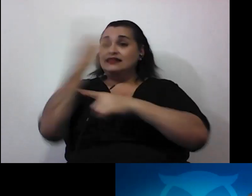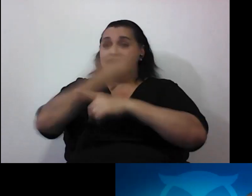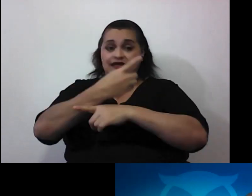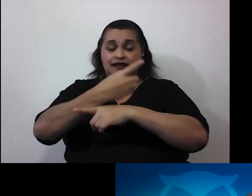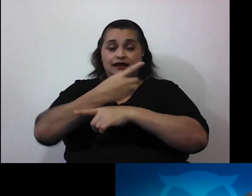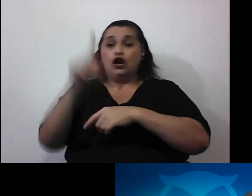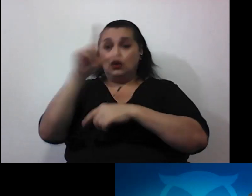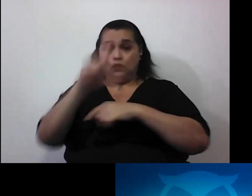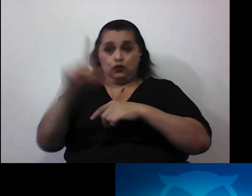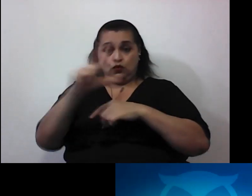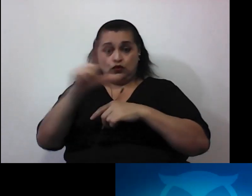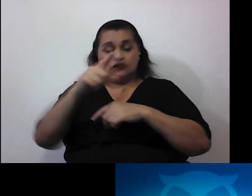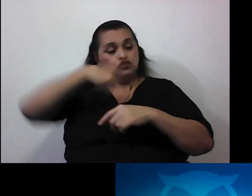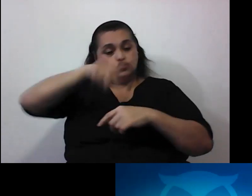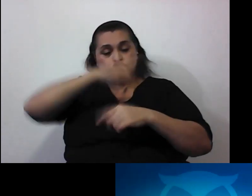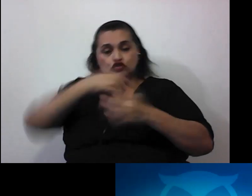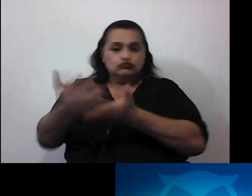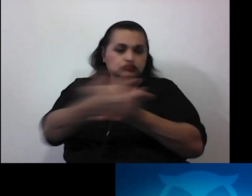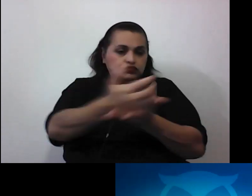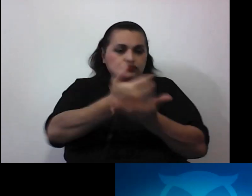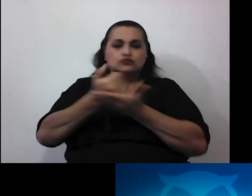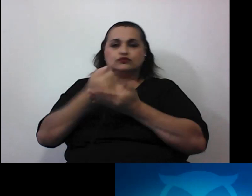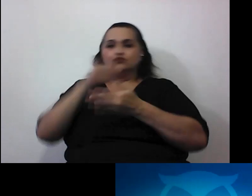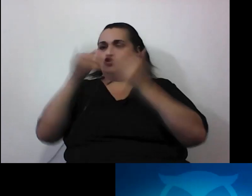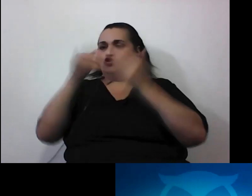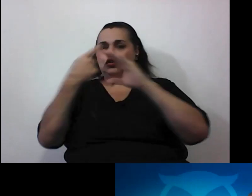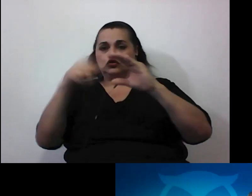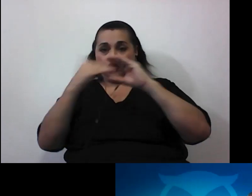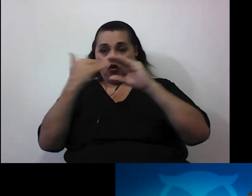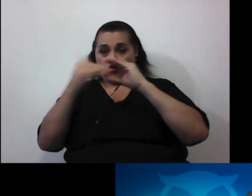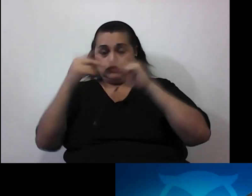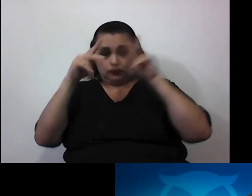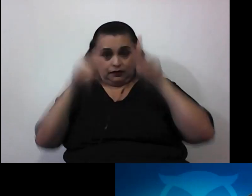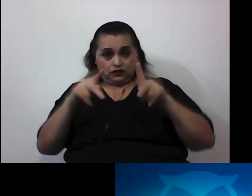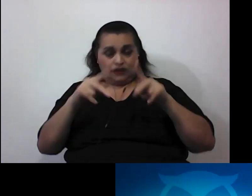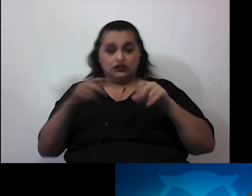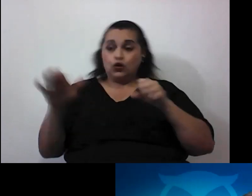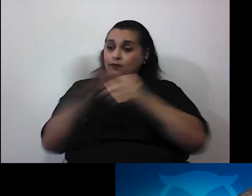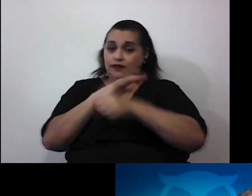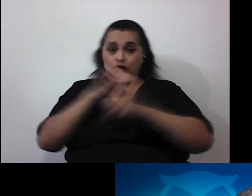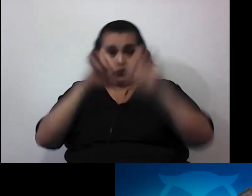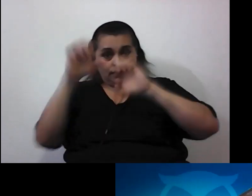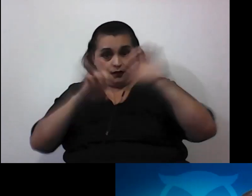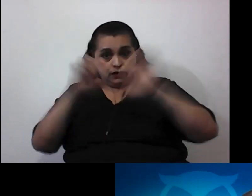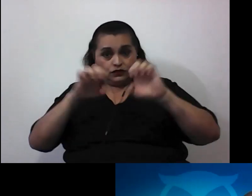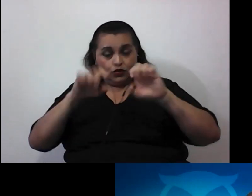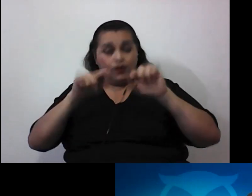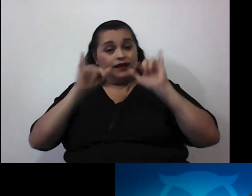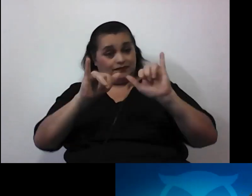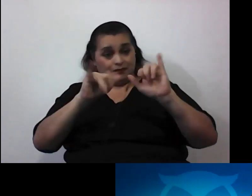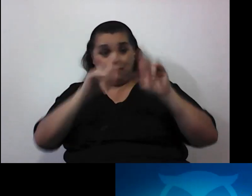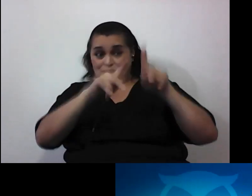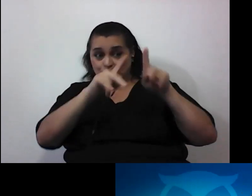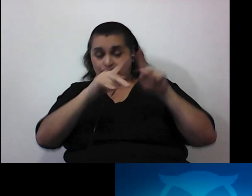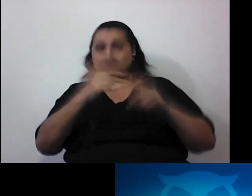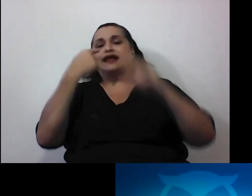lunes estaremos recopilando los correos electrónicos de las personas que han completado la evaluación y a estas personas esas las que